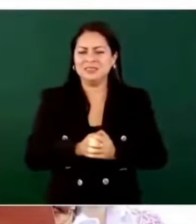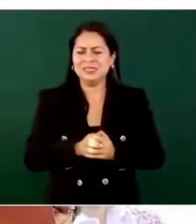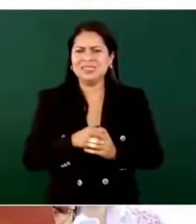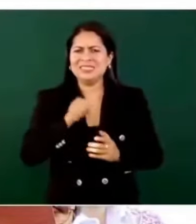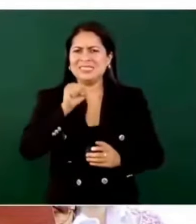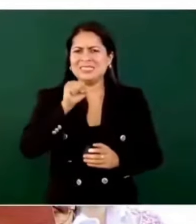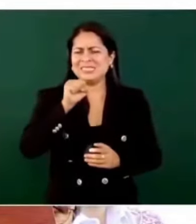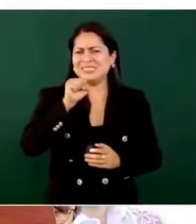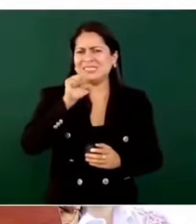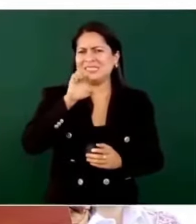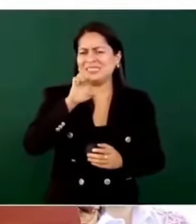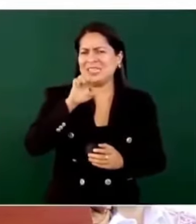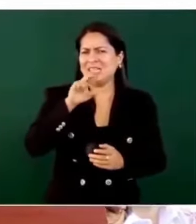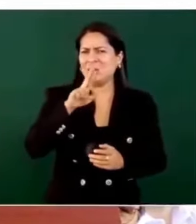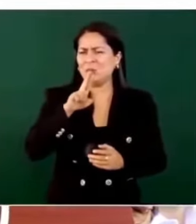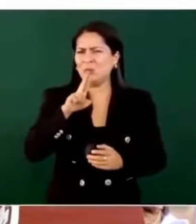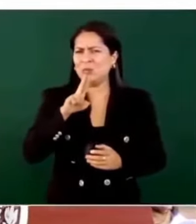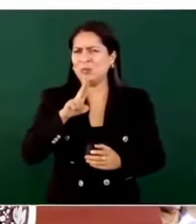Seu, sí.